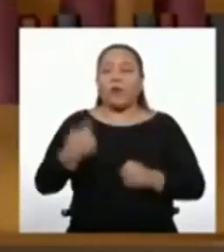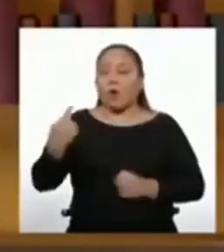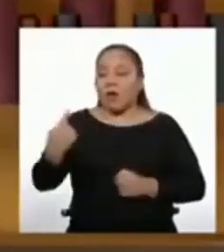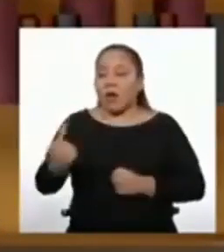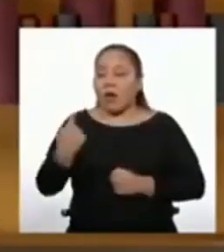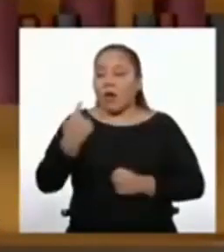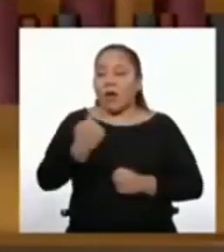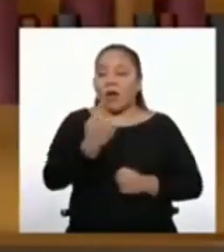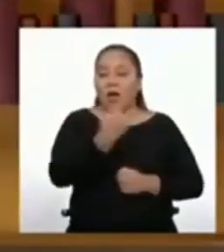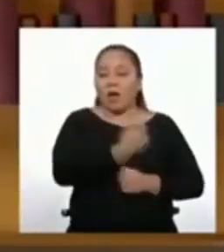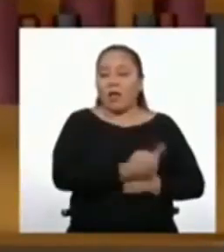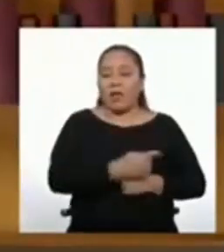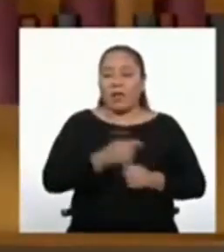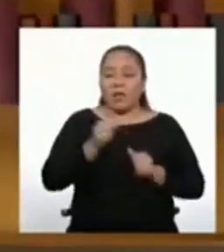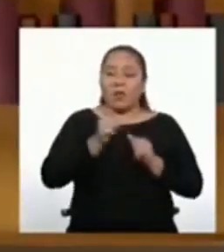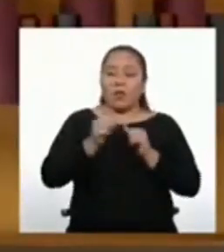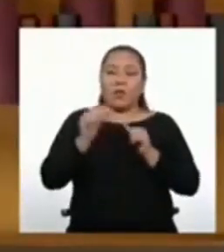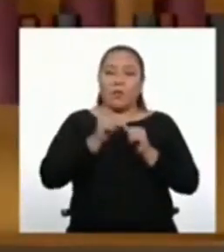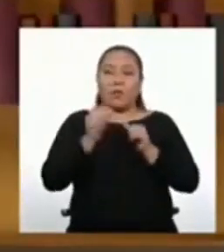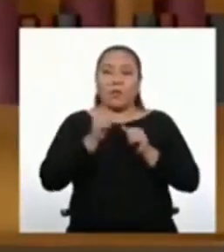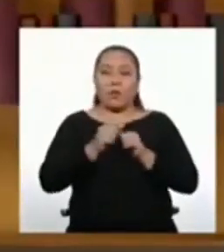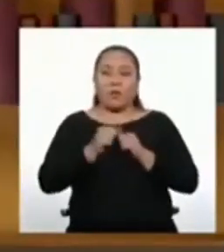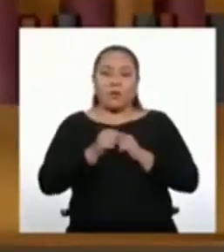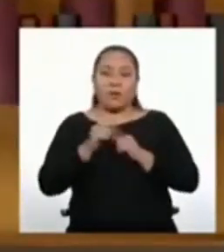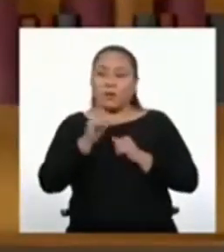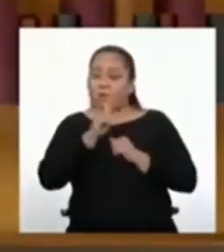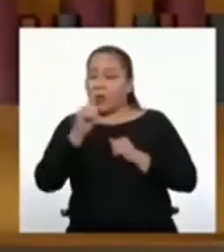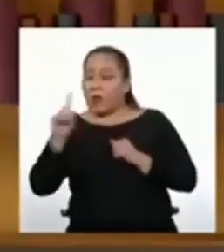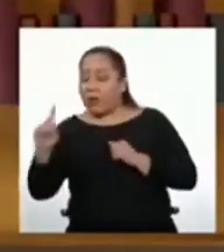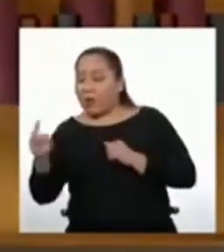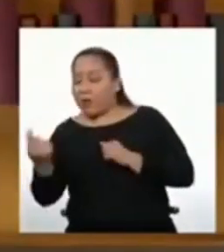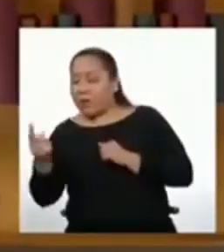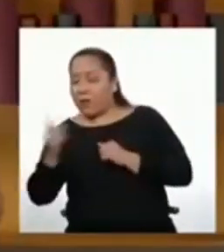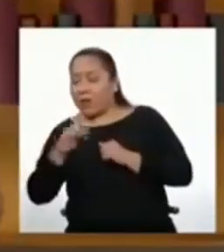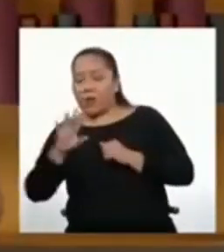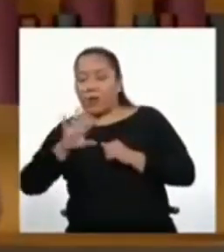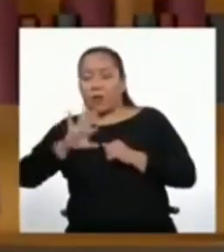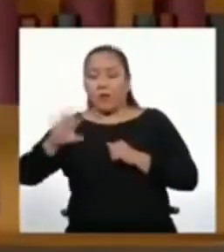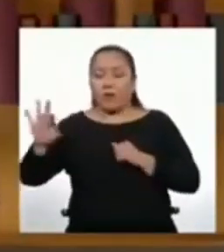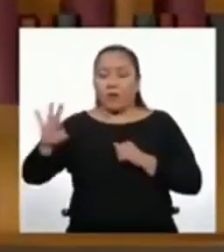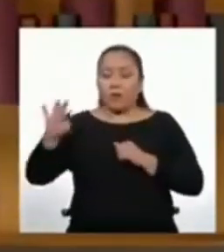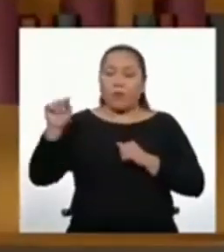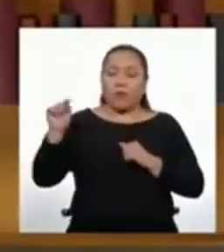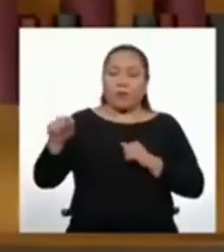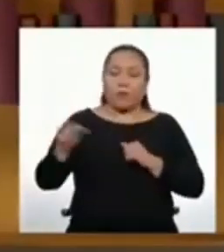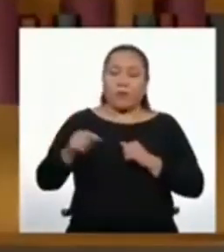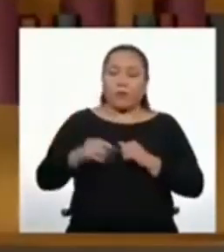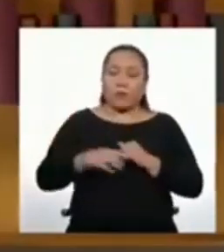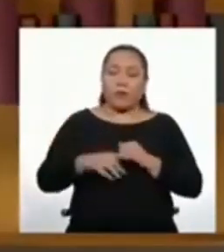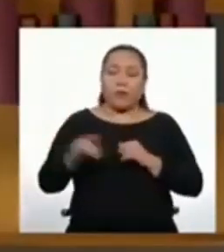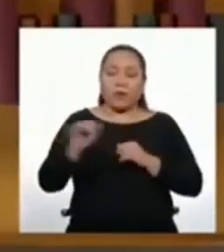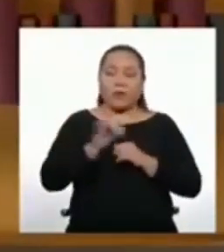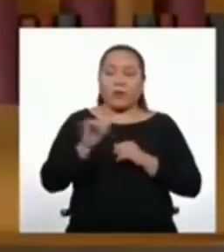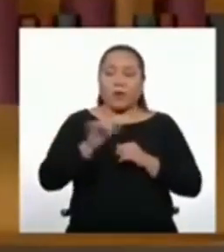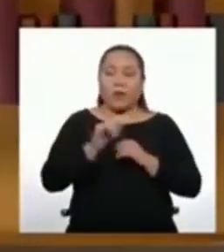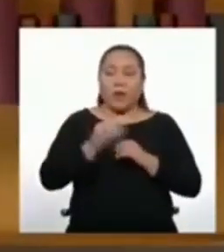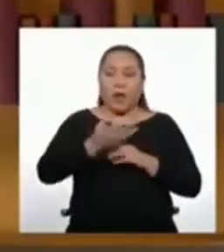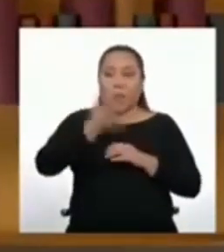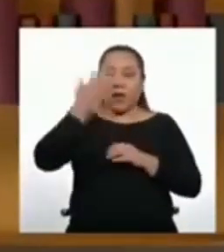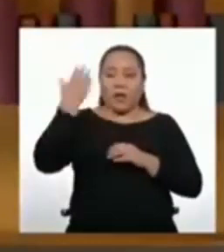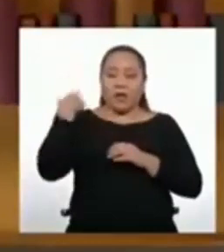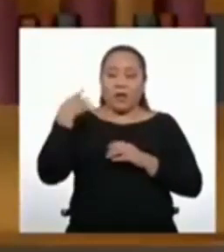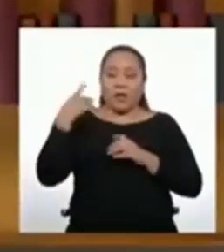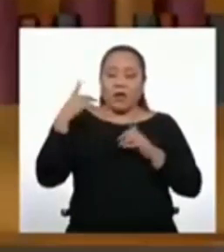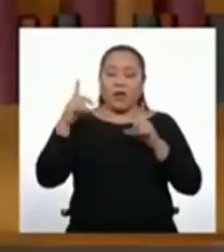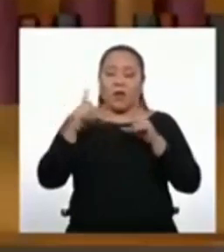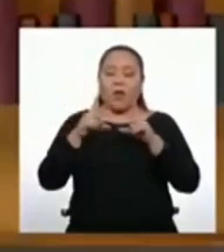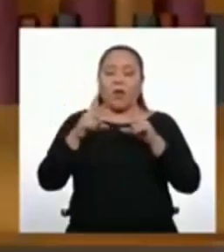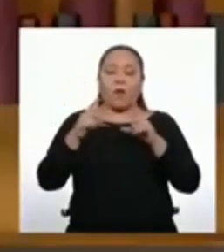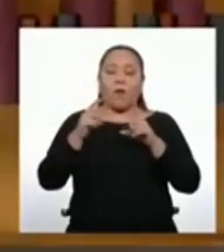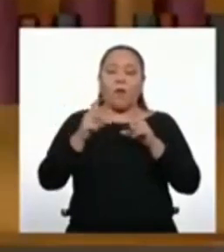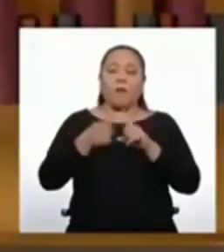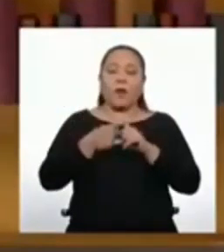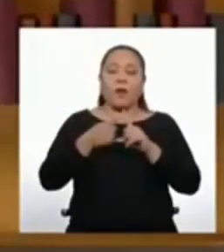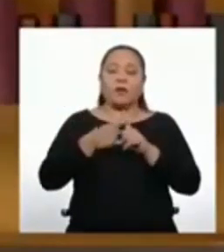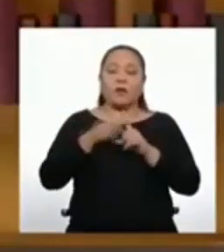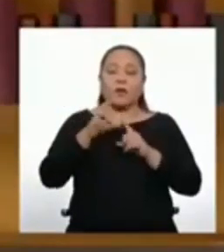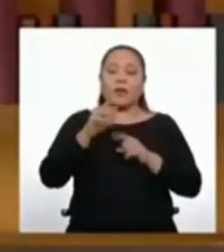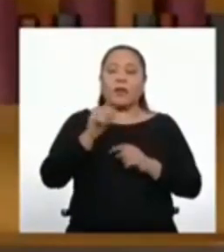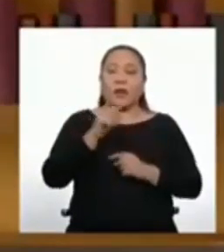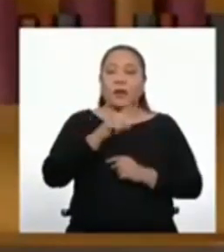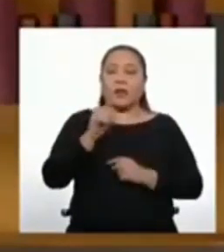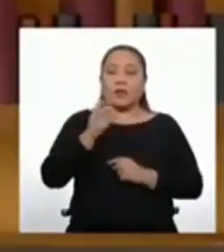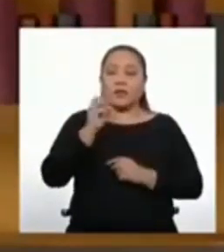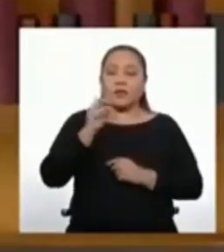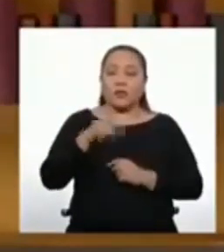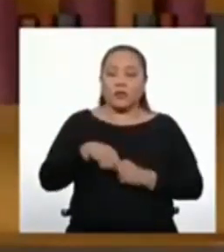cada número del grupo, excepto el primero, es igual al anterior más una cantidad constante llamada razón aritmética.